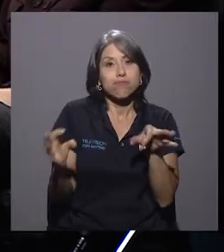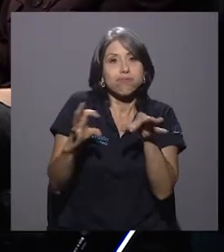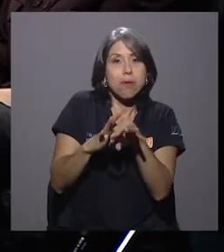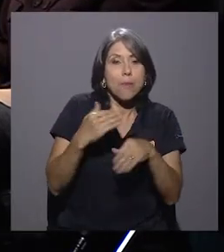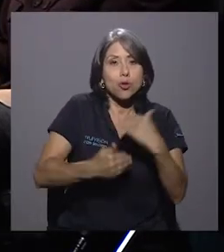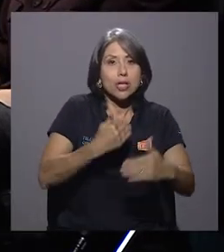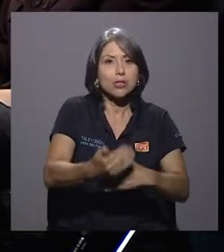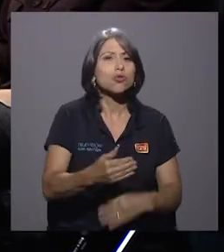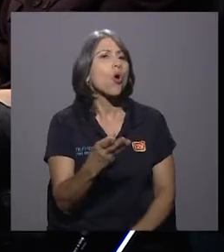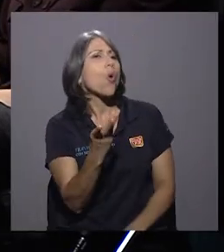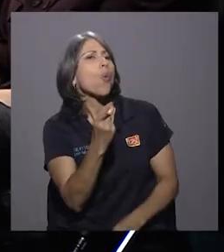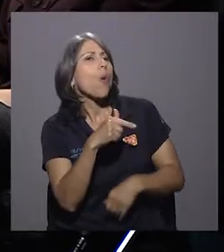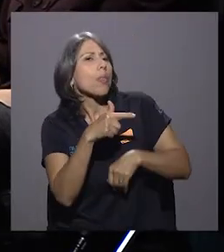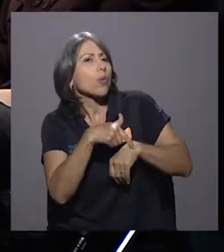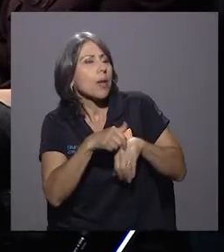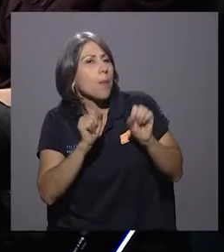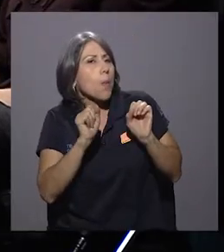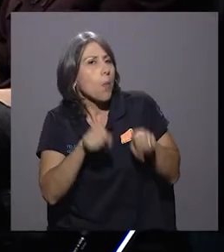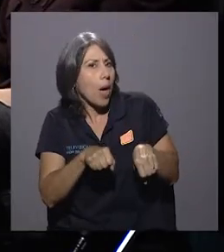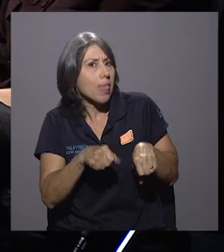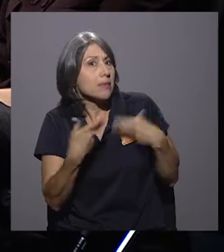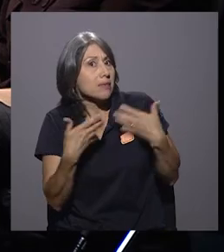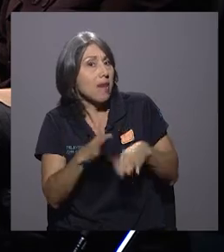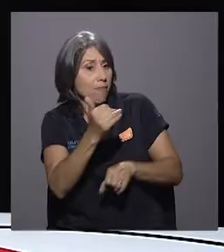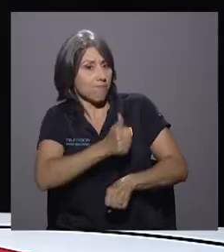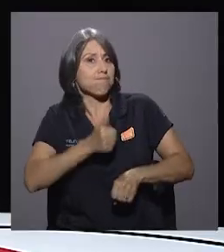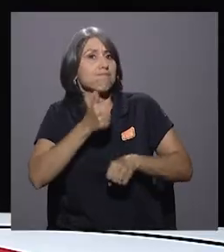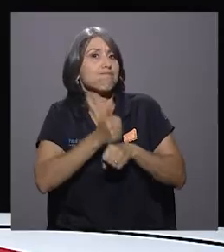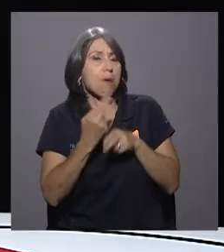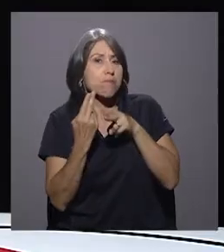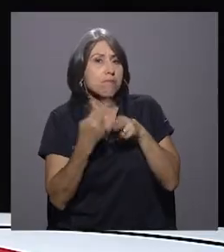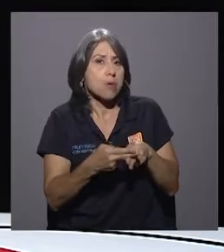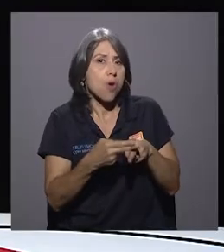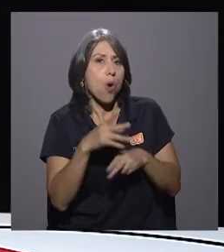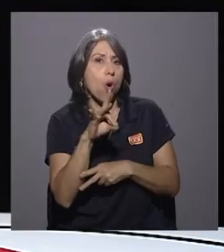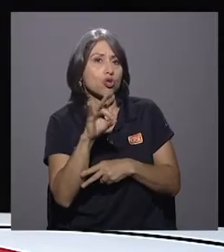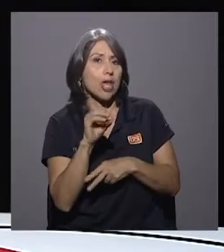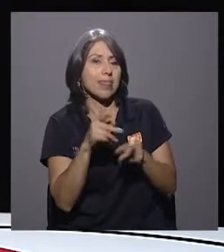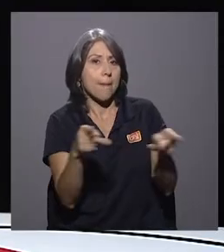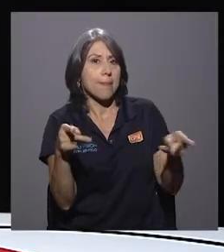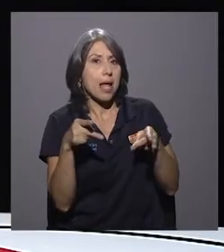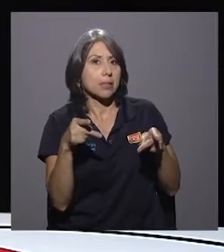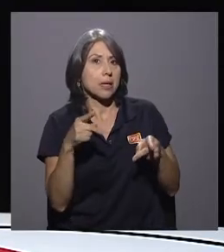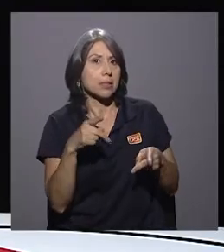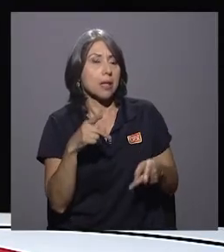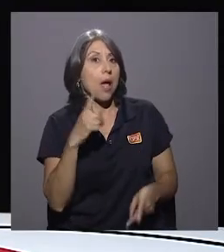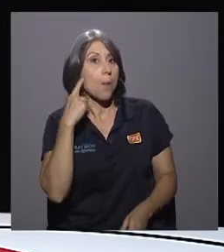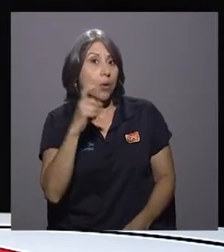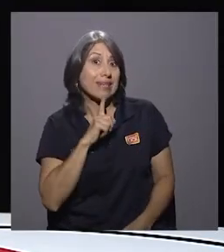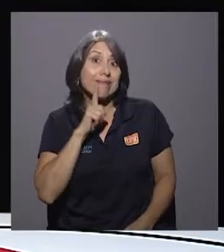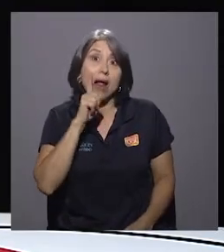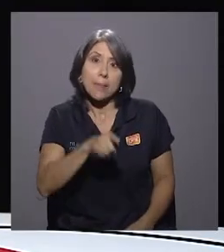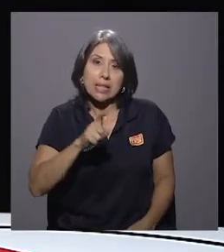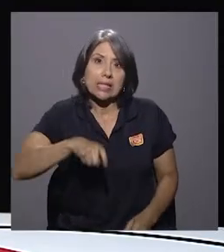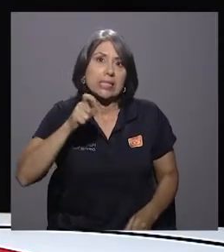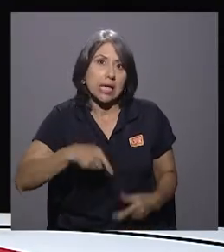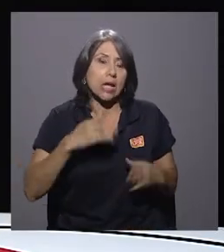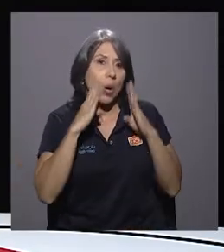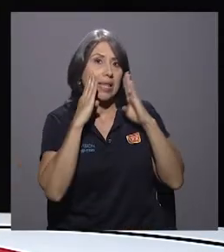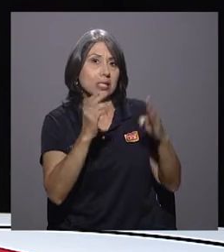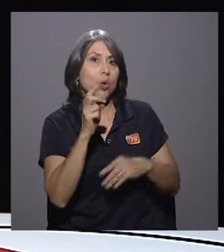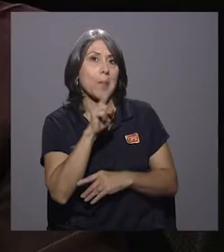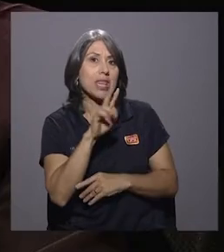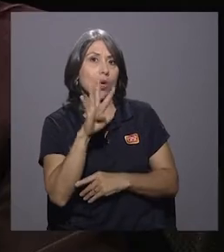cuánto tiempo se pueden definir esas 80 plazas, sobre todo, digo, porque de verdad que es urgente la atención 24-7. Y podemos